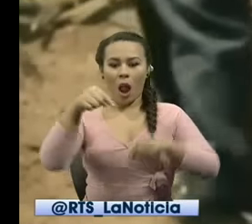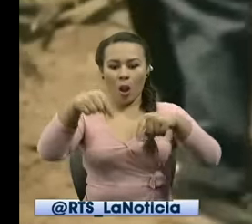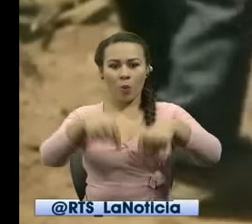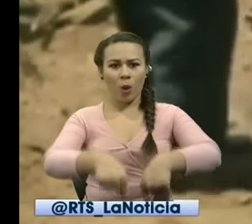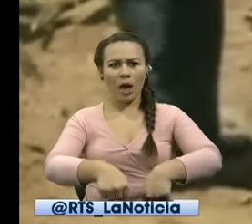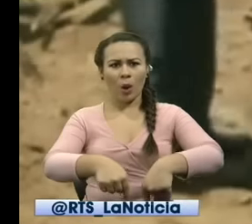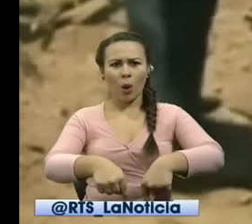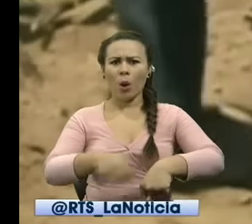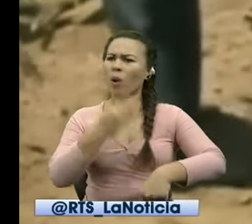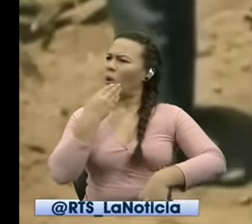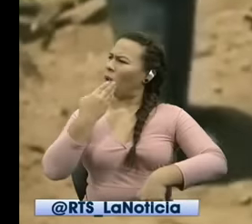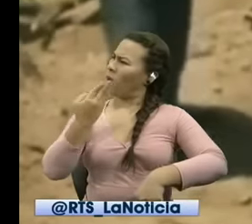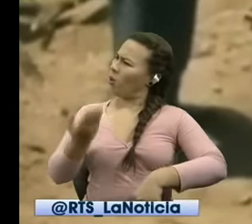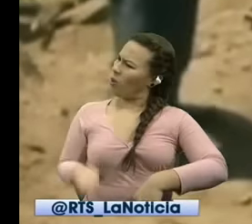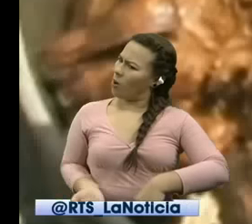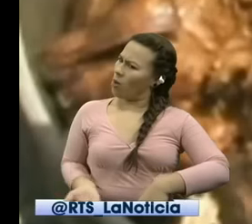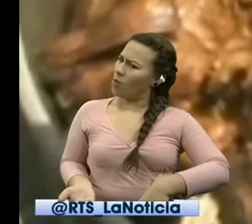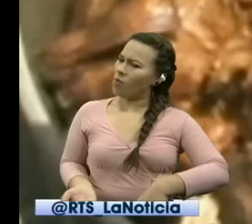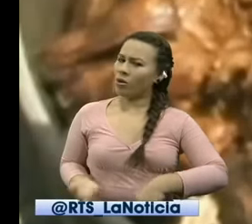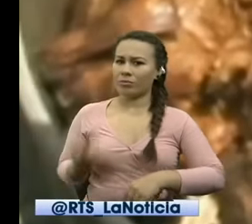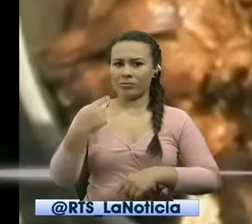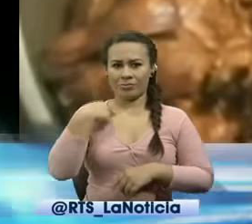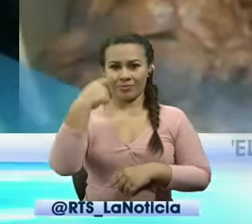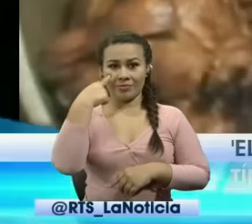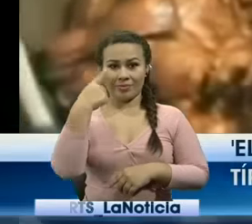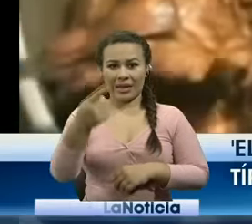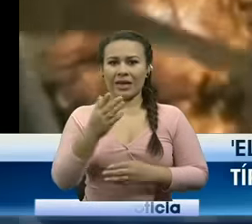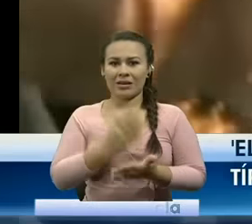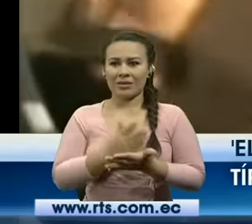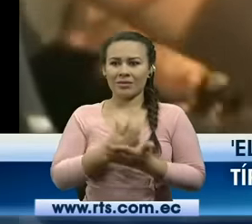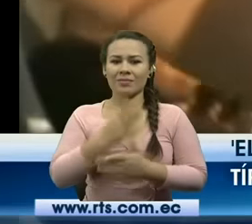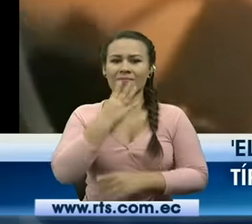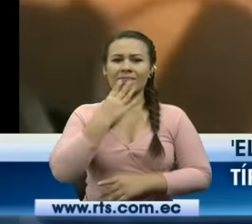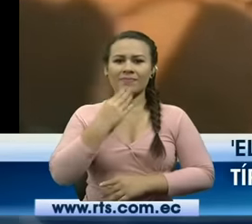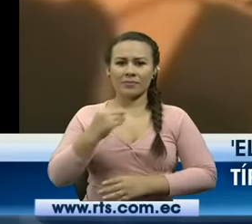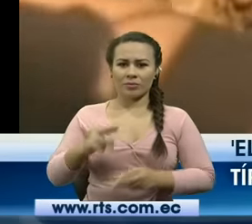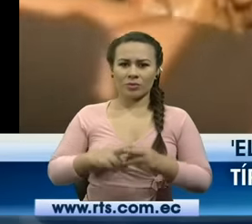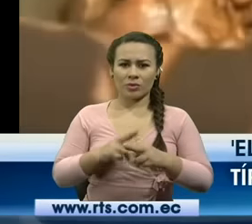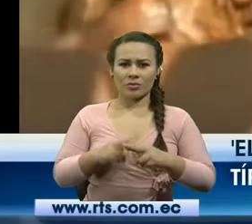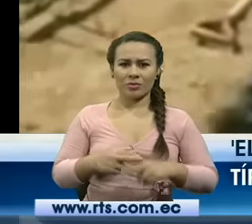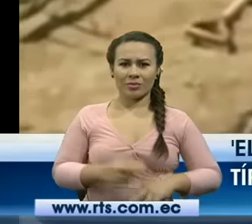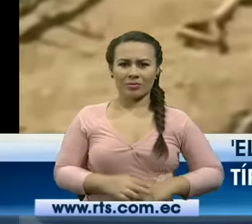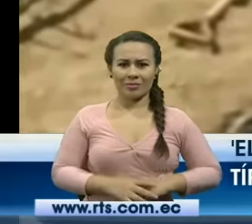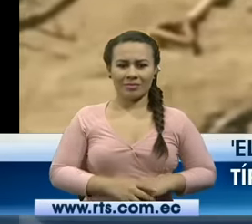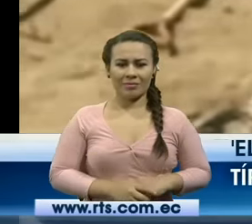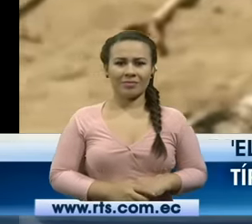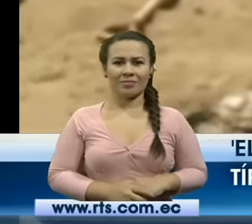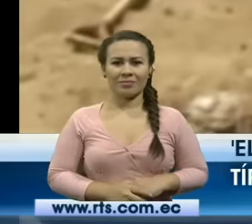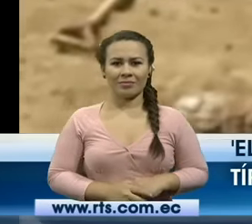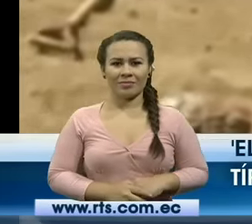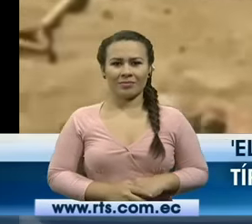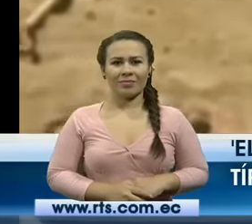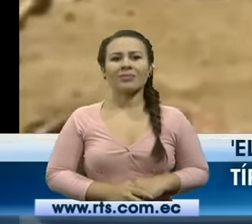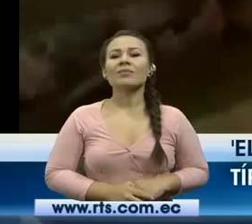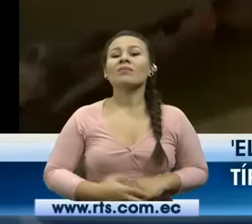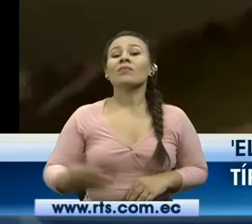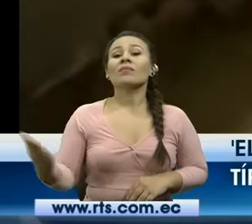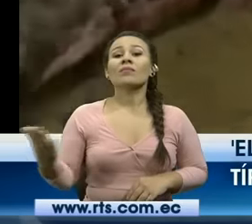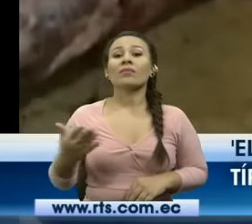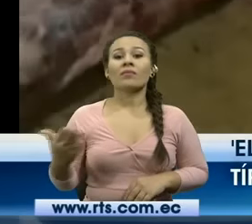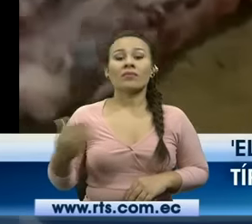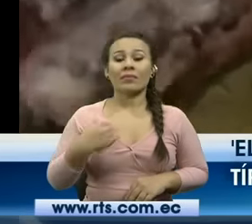apetecida por propios extraños pues su forma de cocinar es algo muy inusual eso demora el tiempo de salamiento